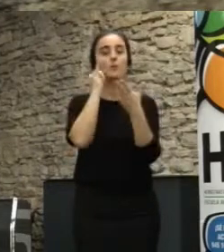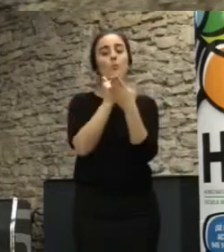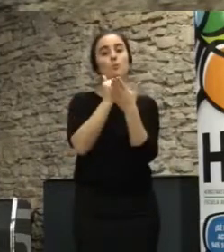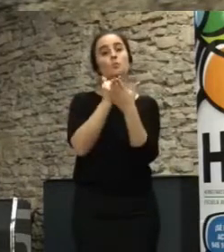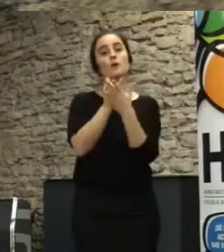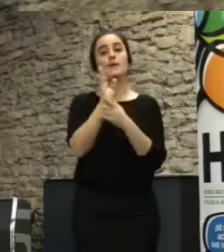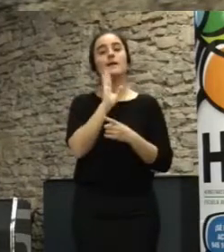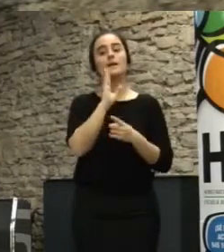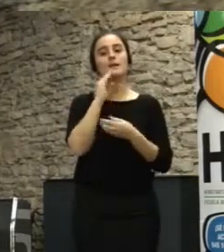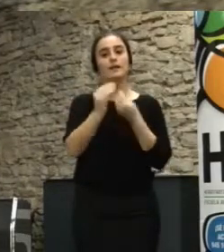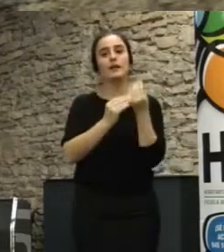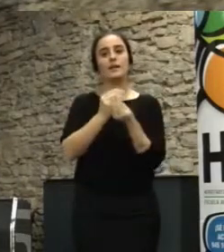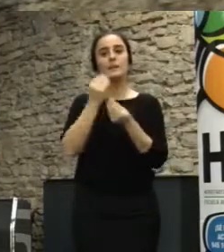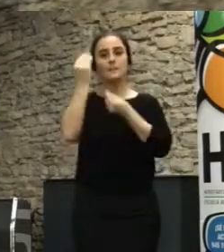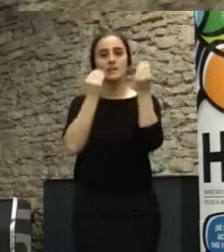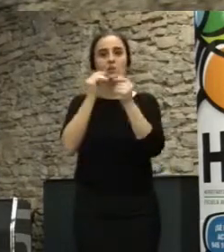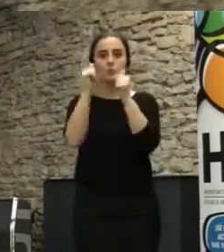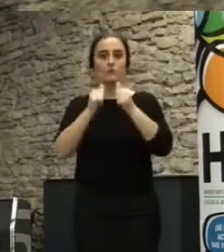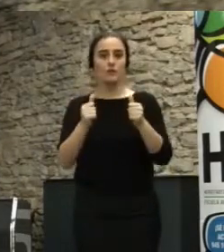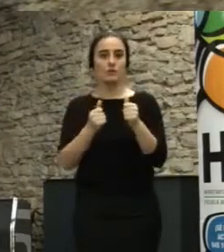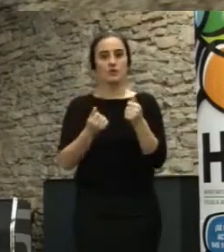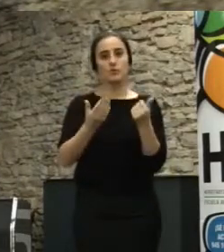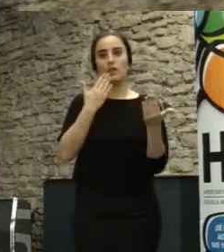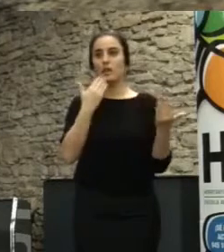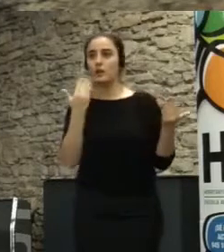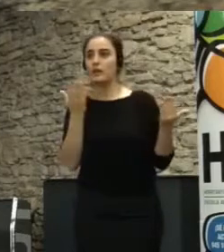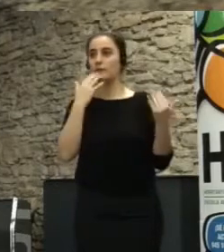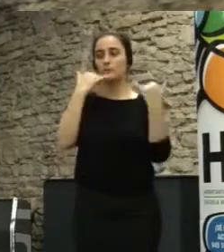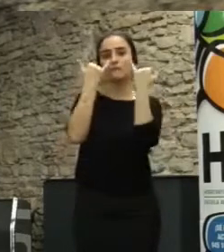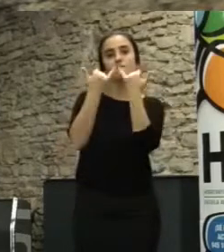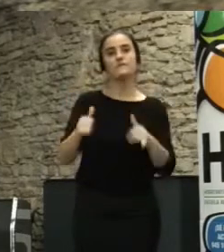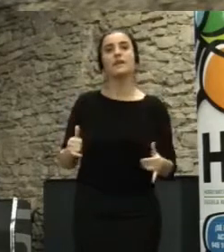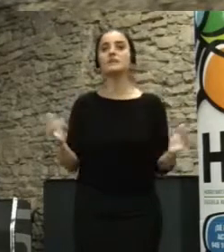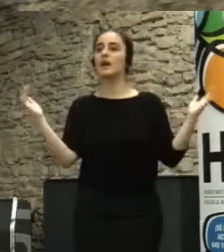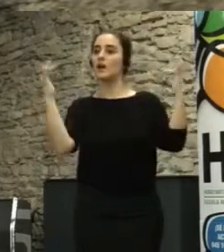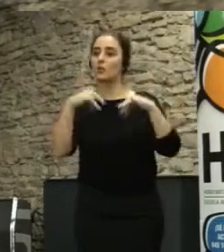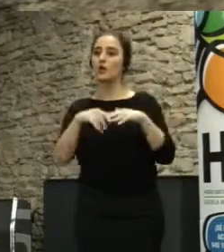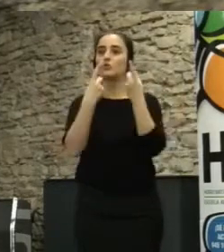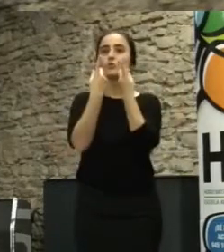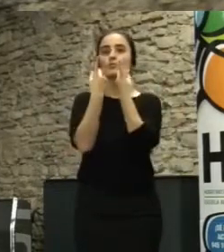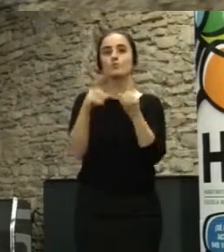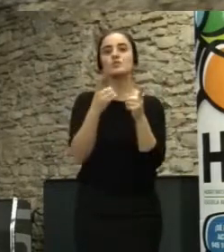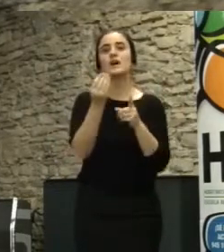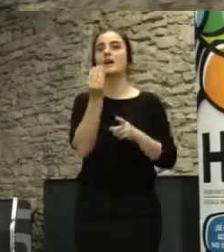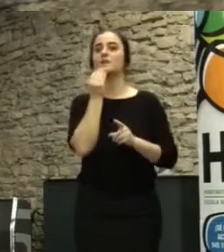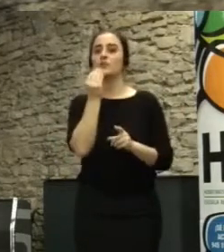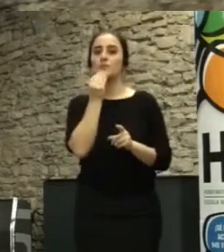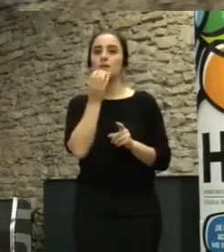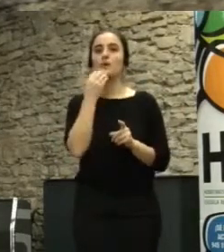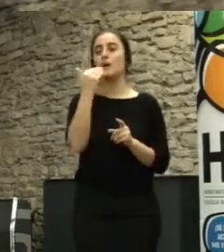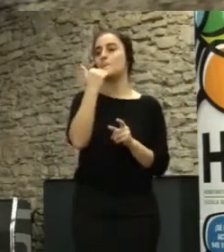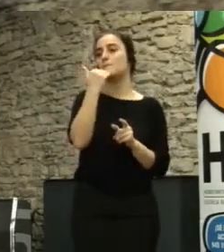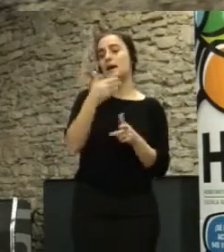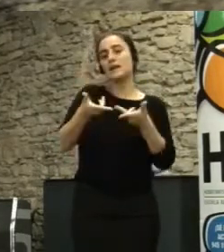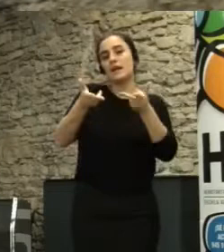empezado toda una serie de mecanismos lúdicos de fiesta de encuentro de música de gastronomía de sentarse en un parque a